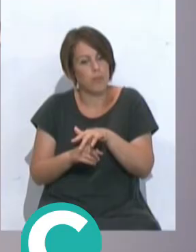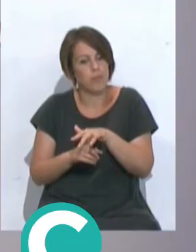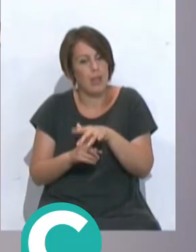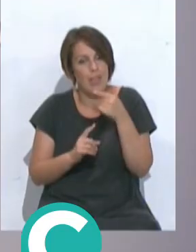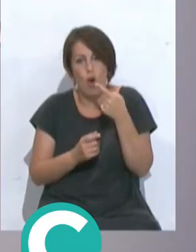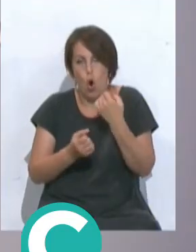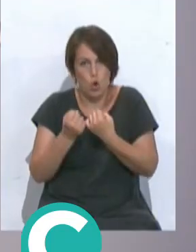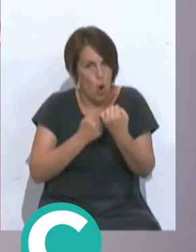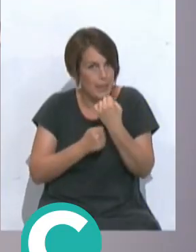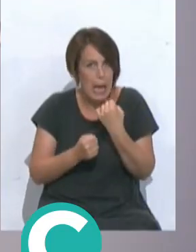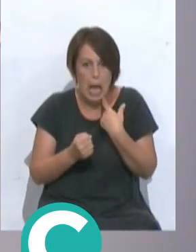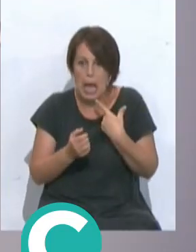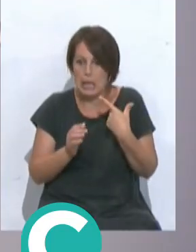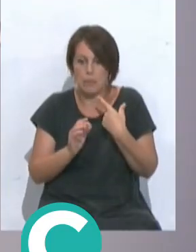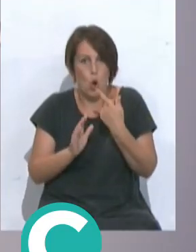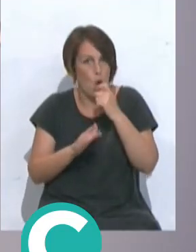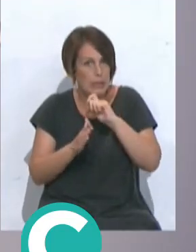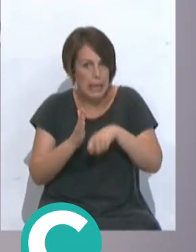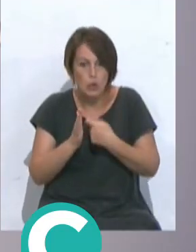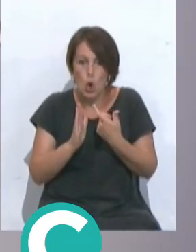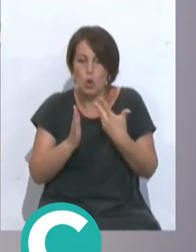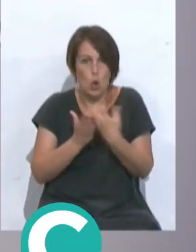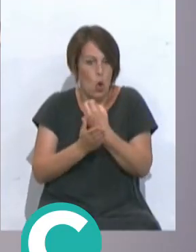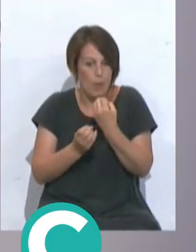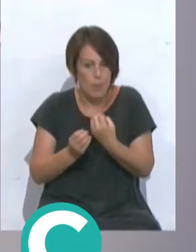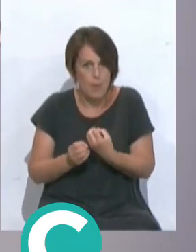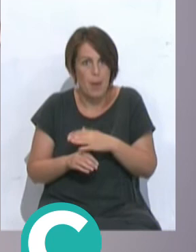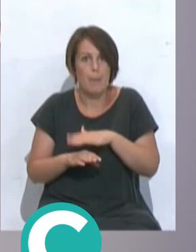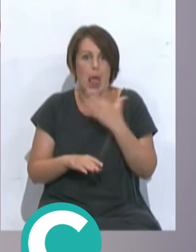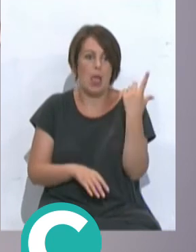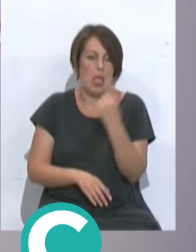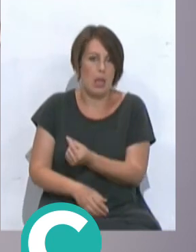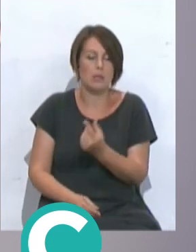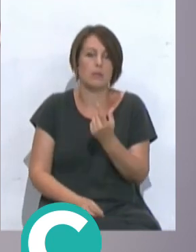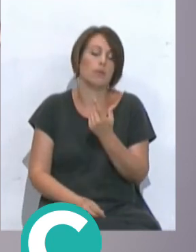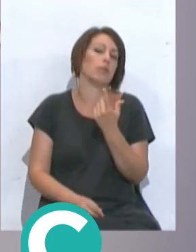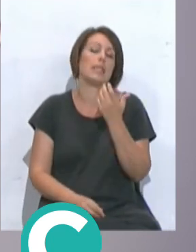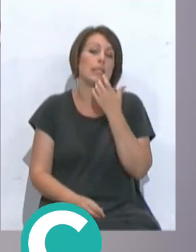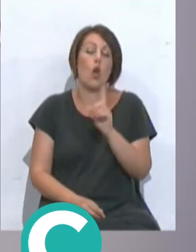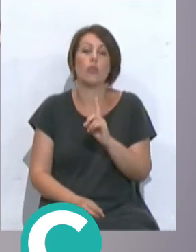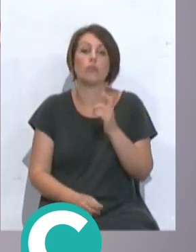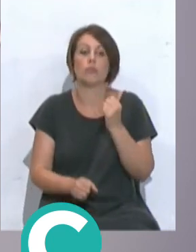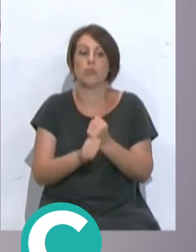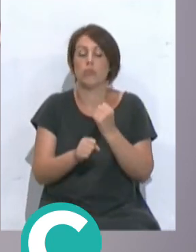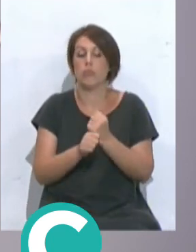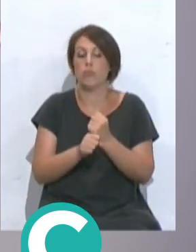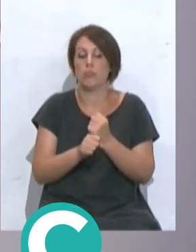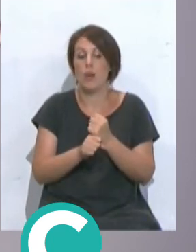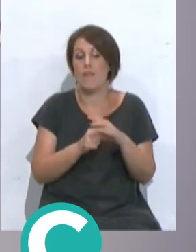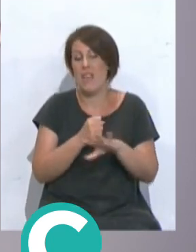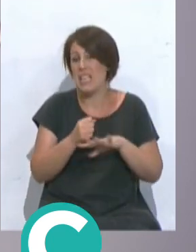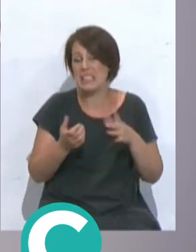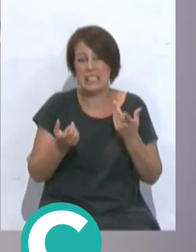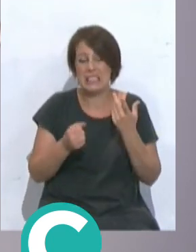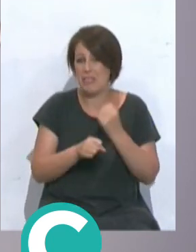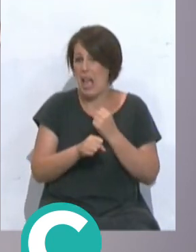económicas y contractuales que esté todo bien cerrado para dar ese paso si no he trabajado en la base he